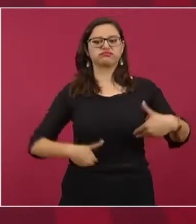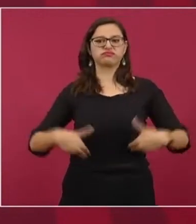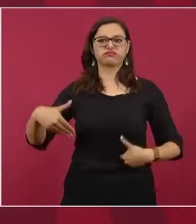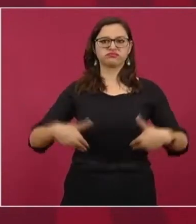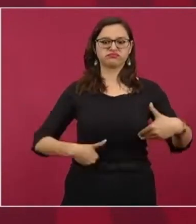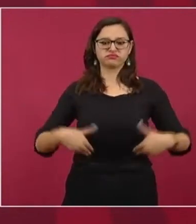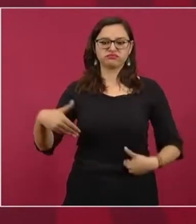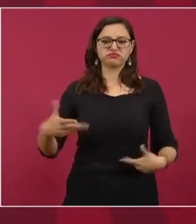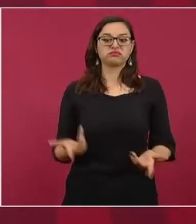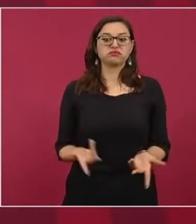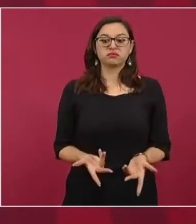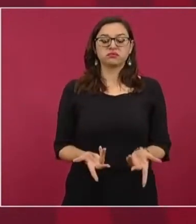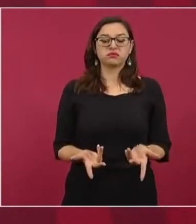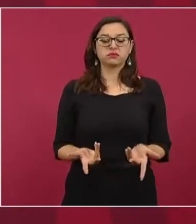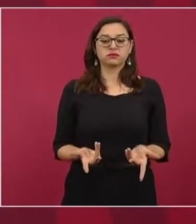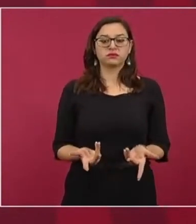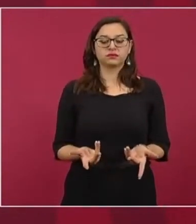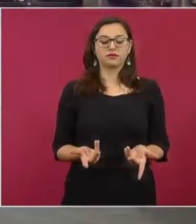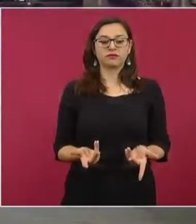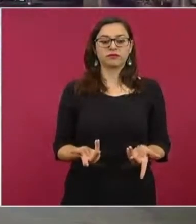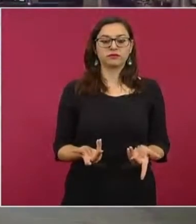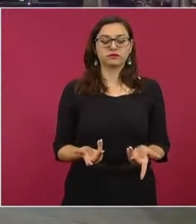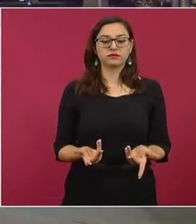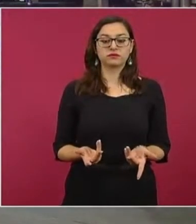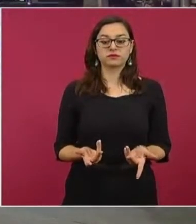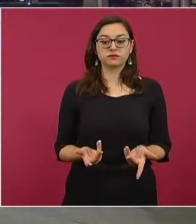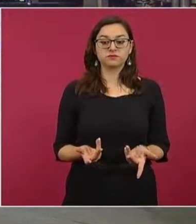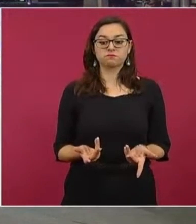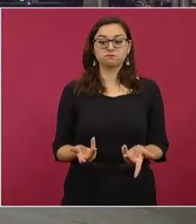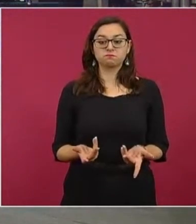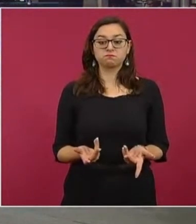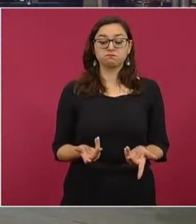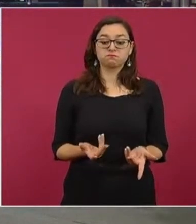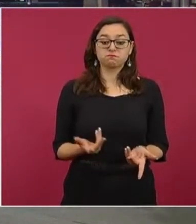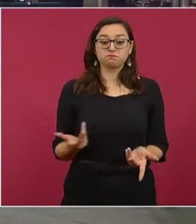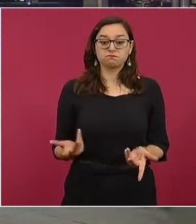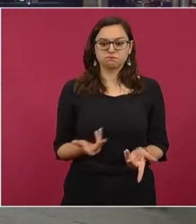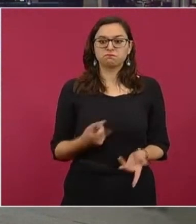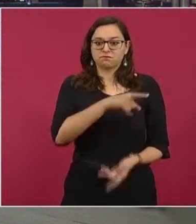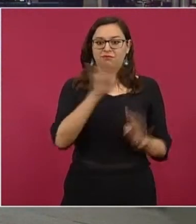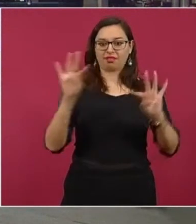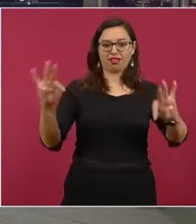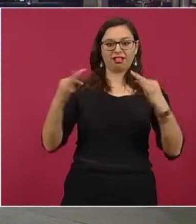por fama.